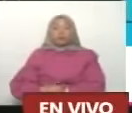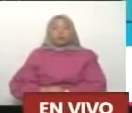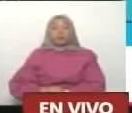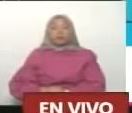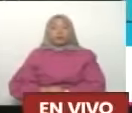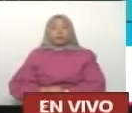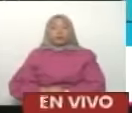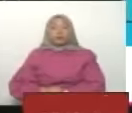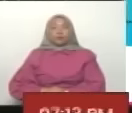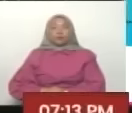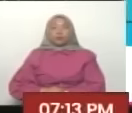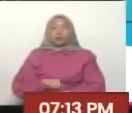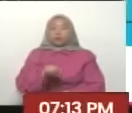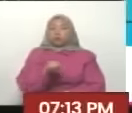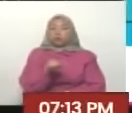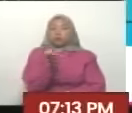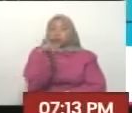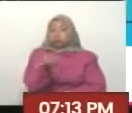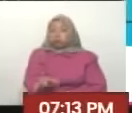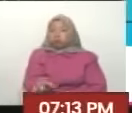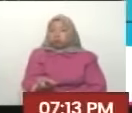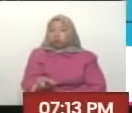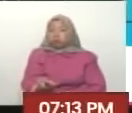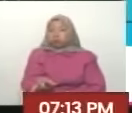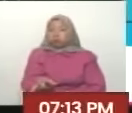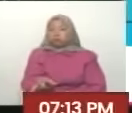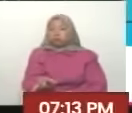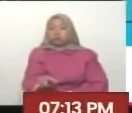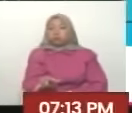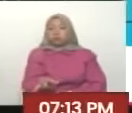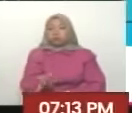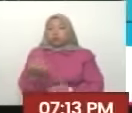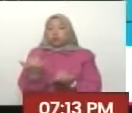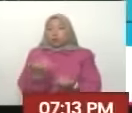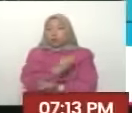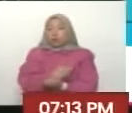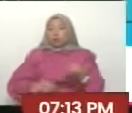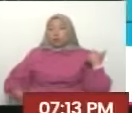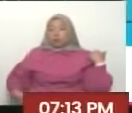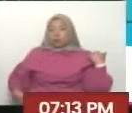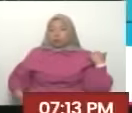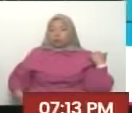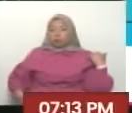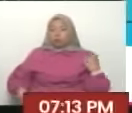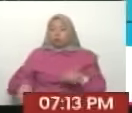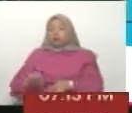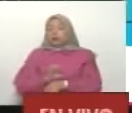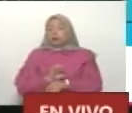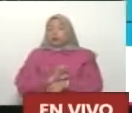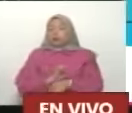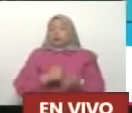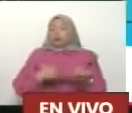y este señor Daniel Doboa de los apellidos